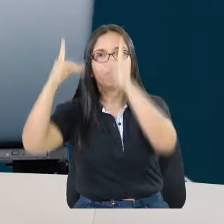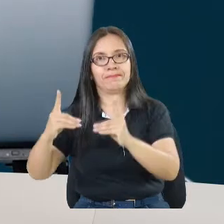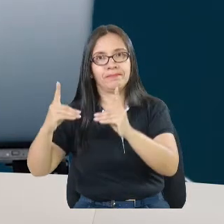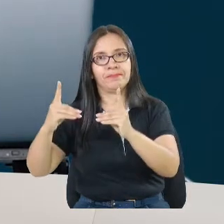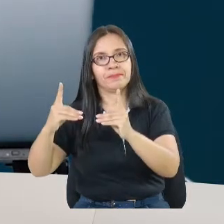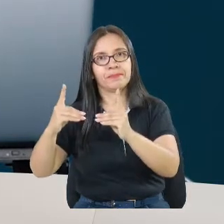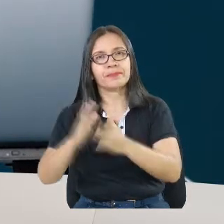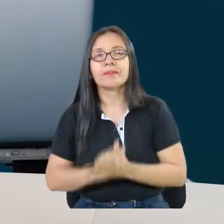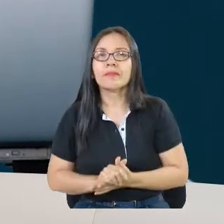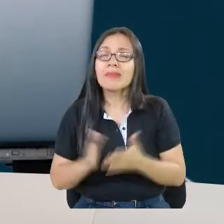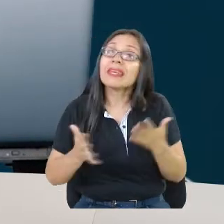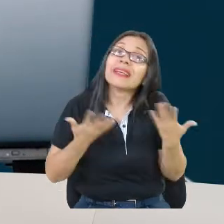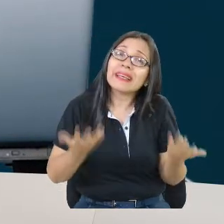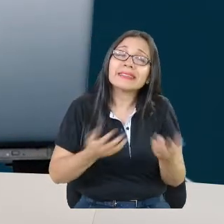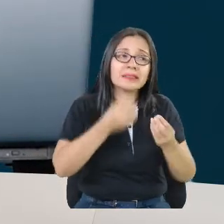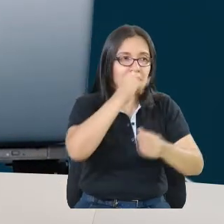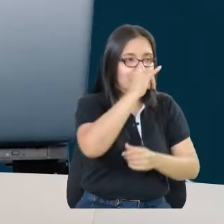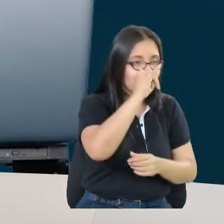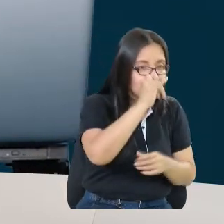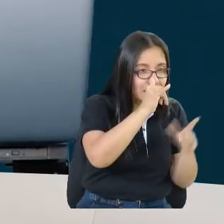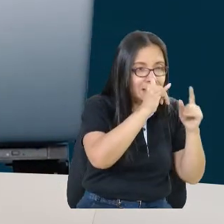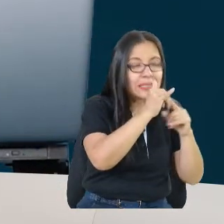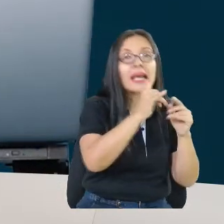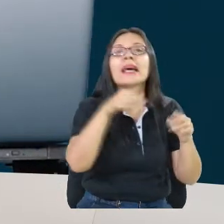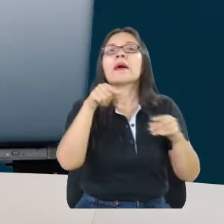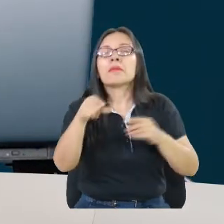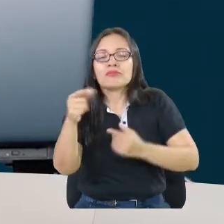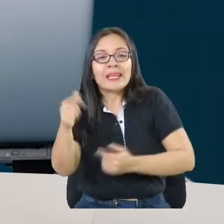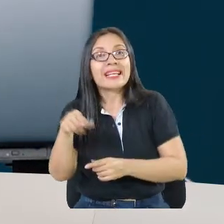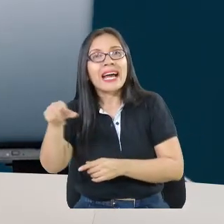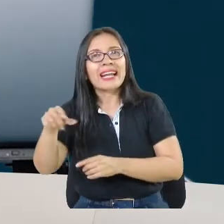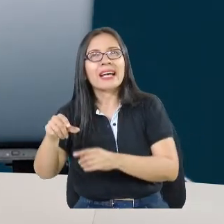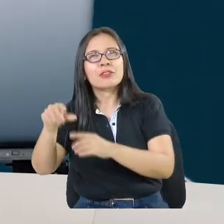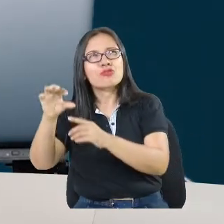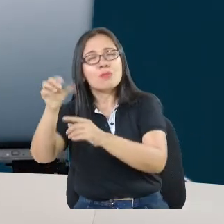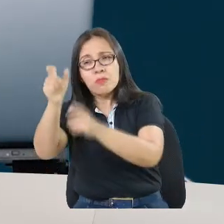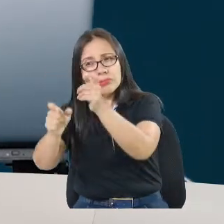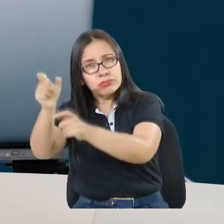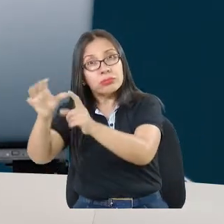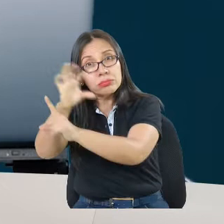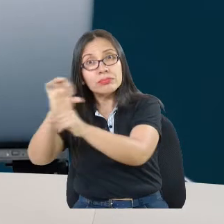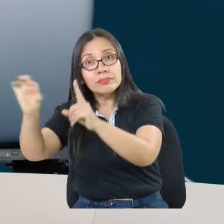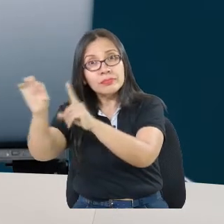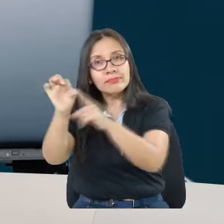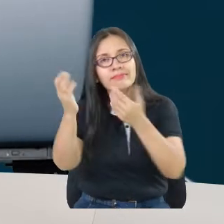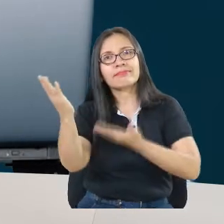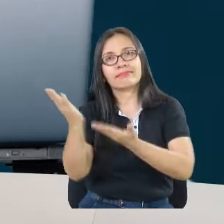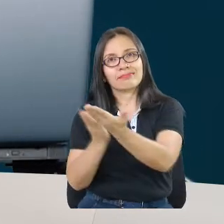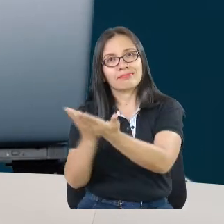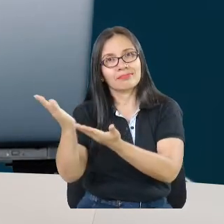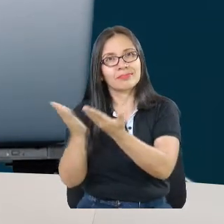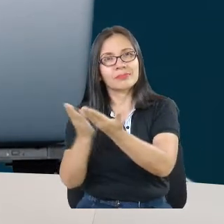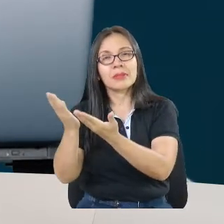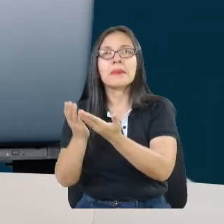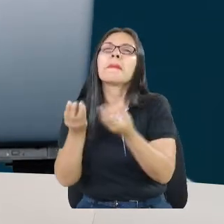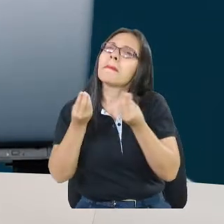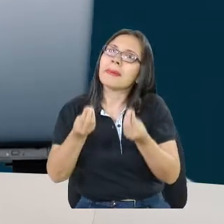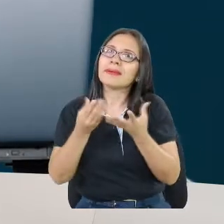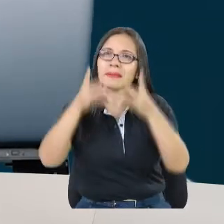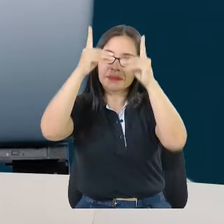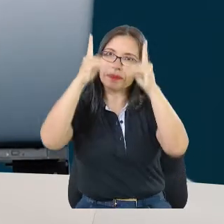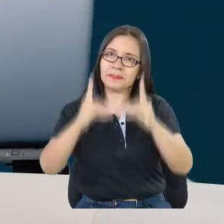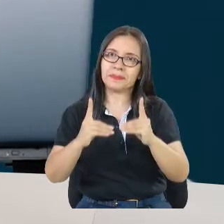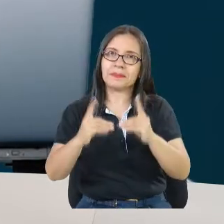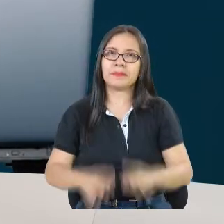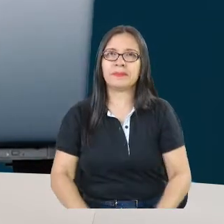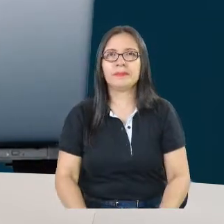poner la ciencia al servicio de la comunidad y generar conocimiento para tomar decisiones. En la línea de